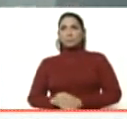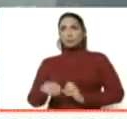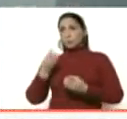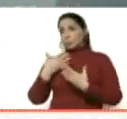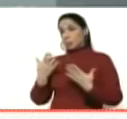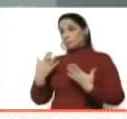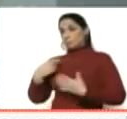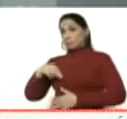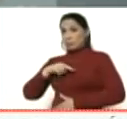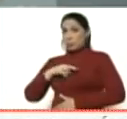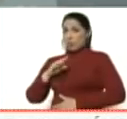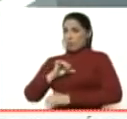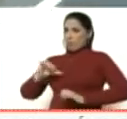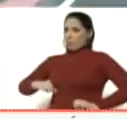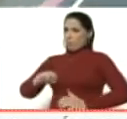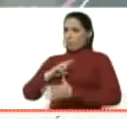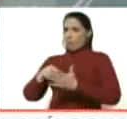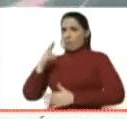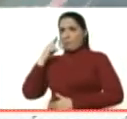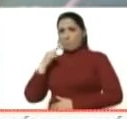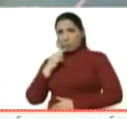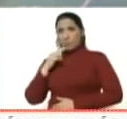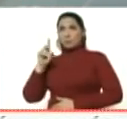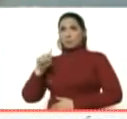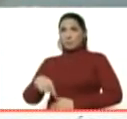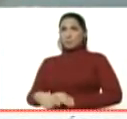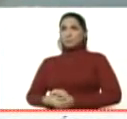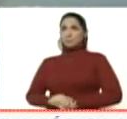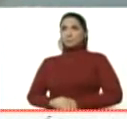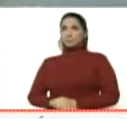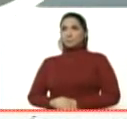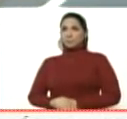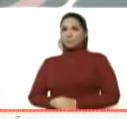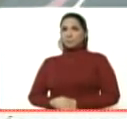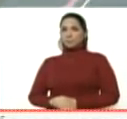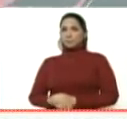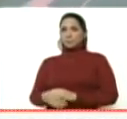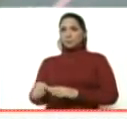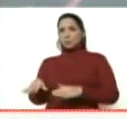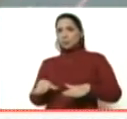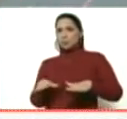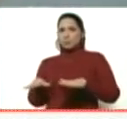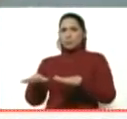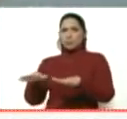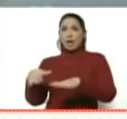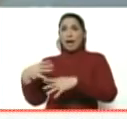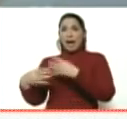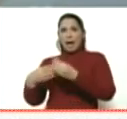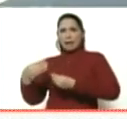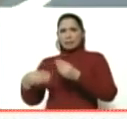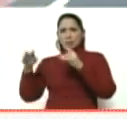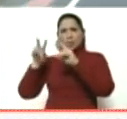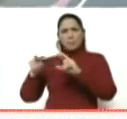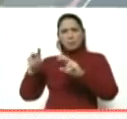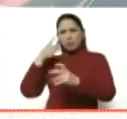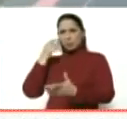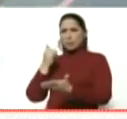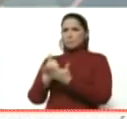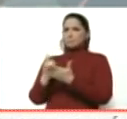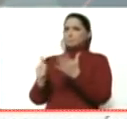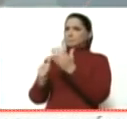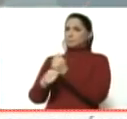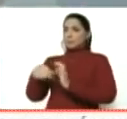nuestra Fuerza Armada, nuestra Armada también en el ámbito fluvial está haciendo las investigaciones pertinentes. La